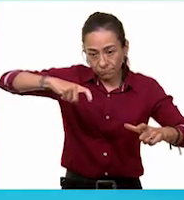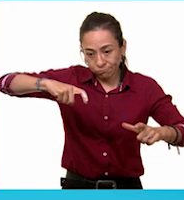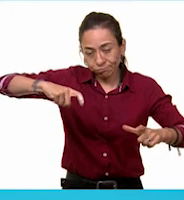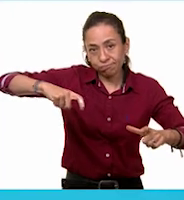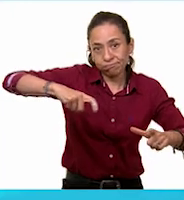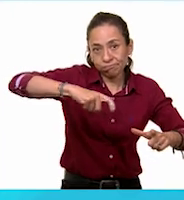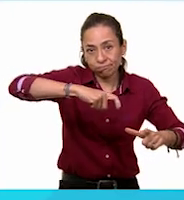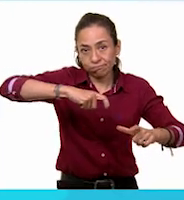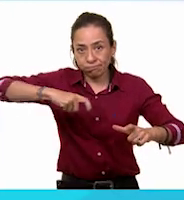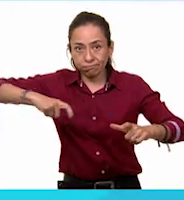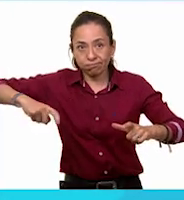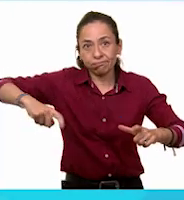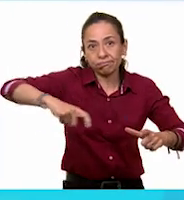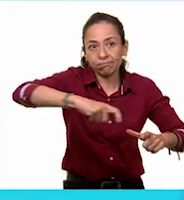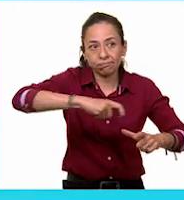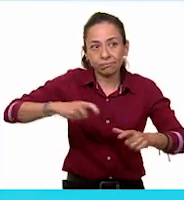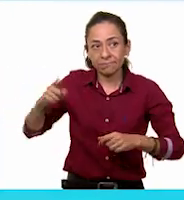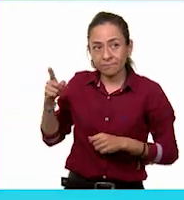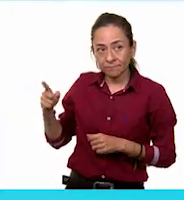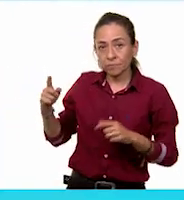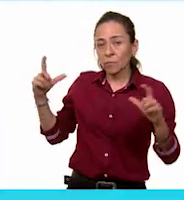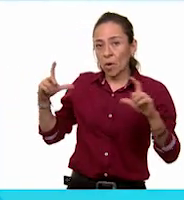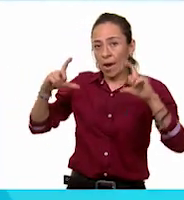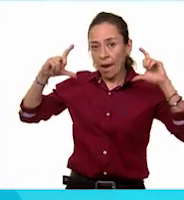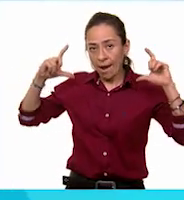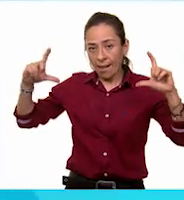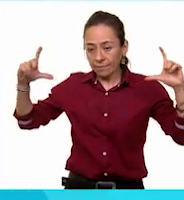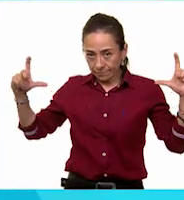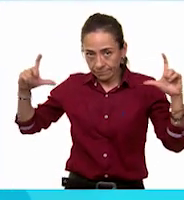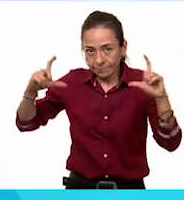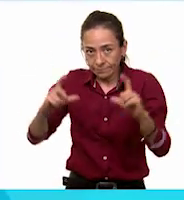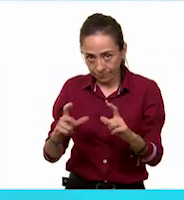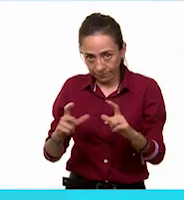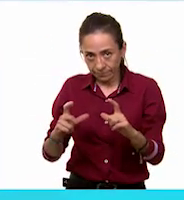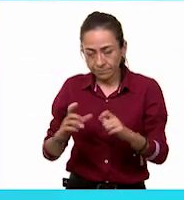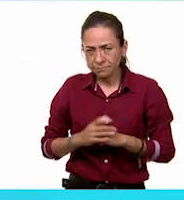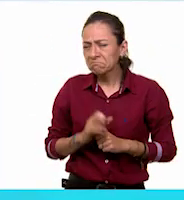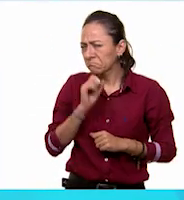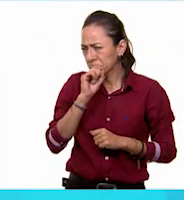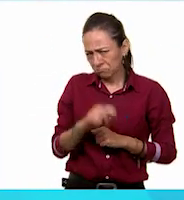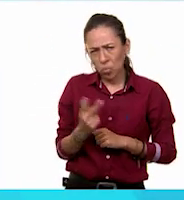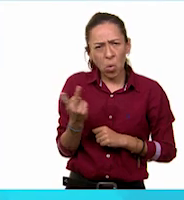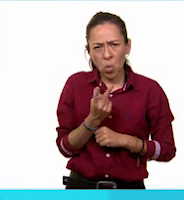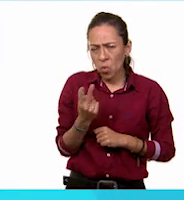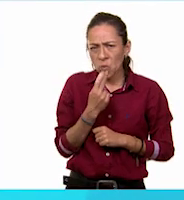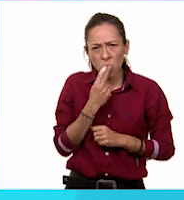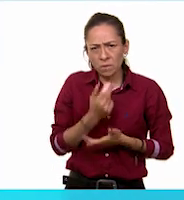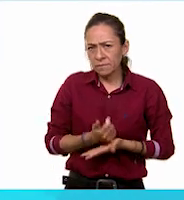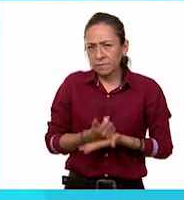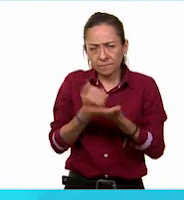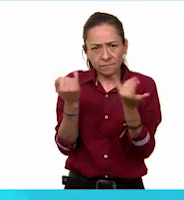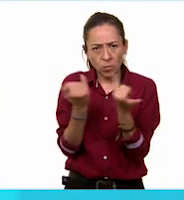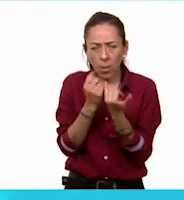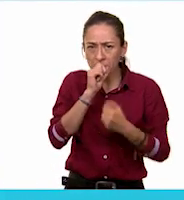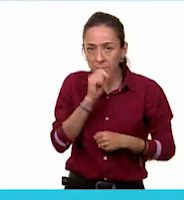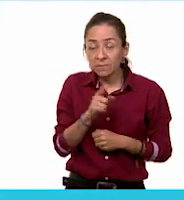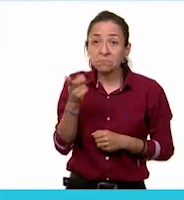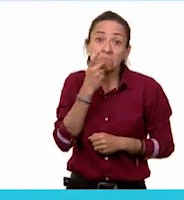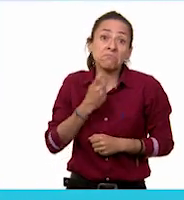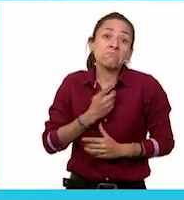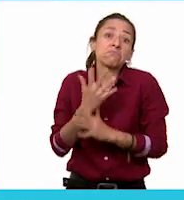Aquí hay uno grande y uno chico que sirven con la misma función. Mi abuelita me dijo